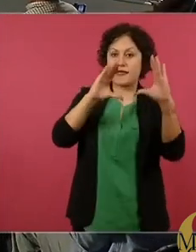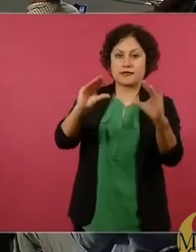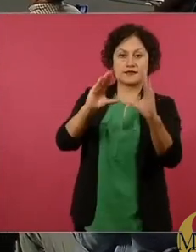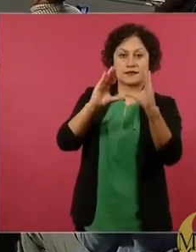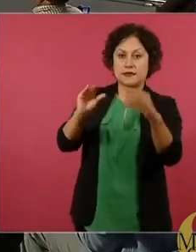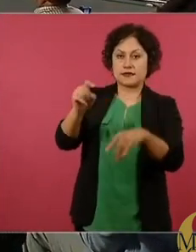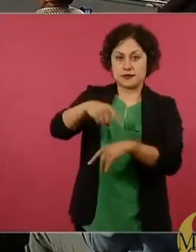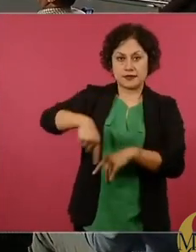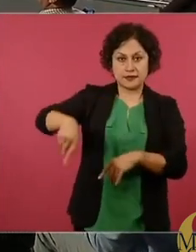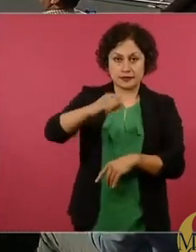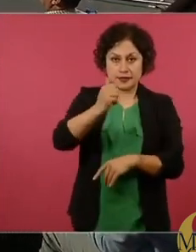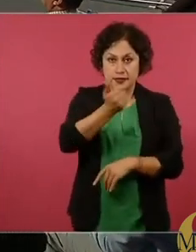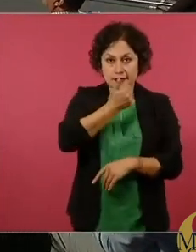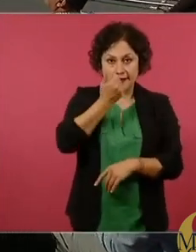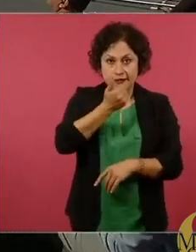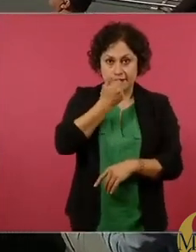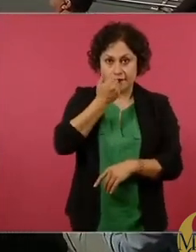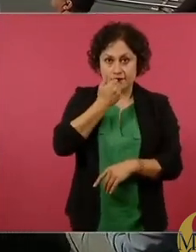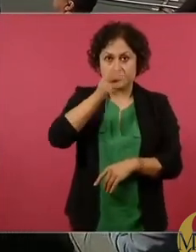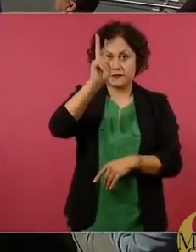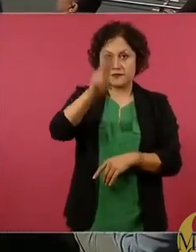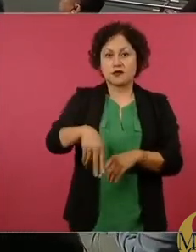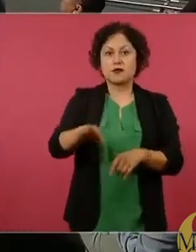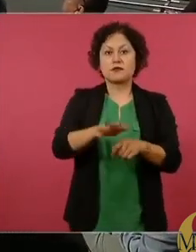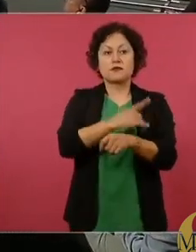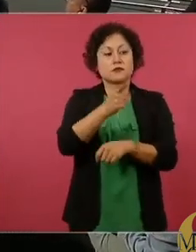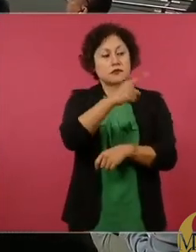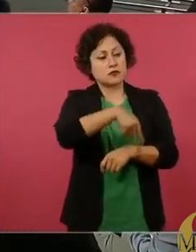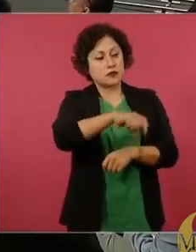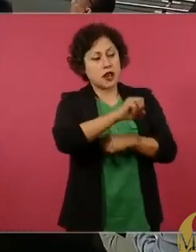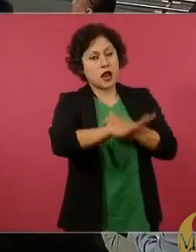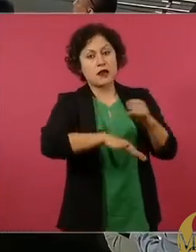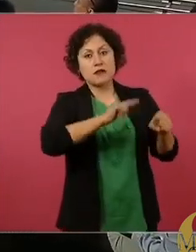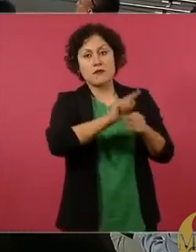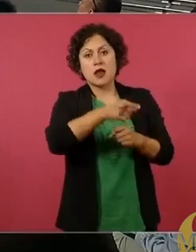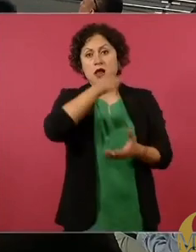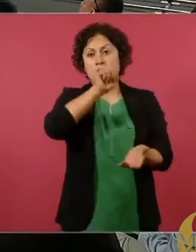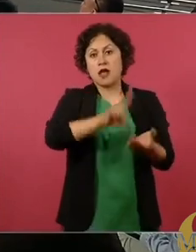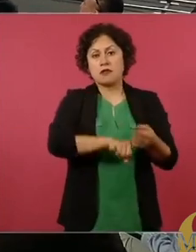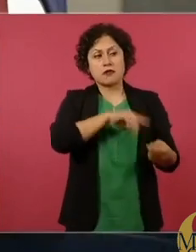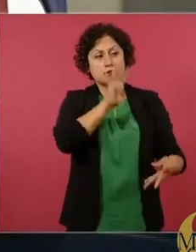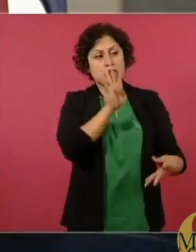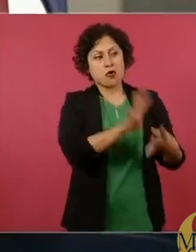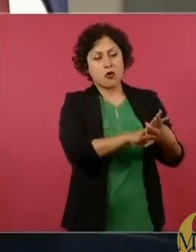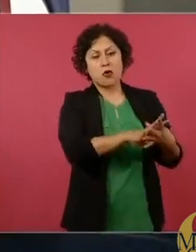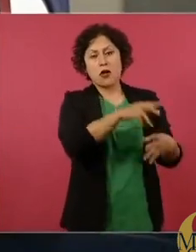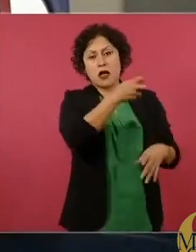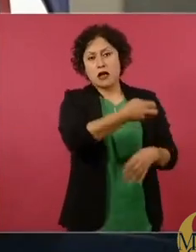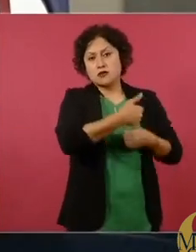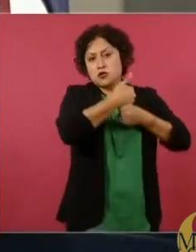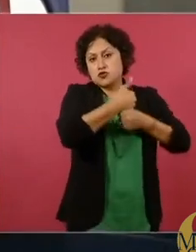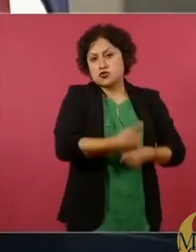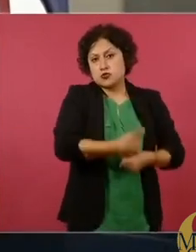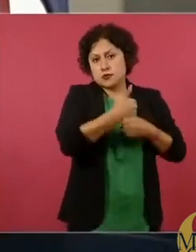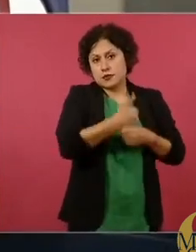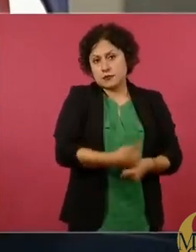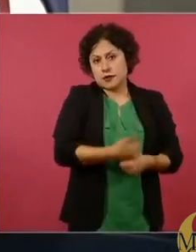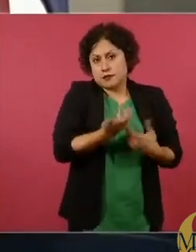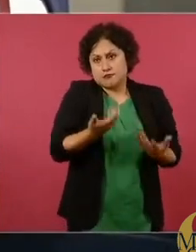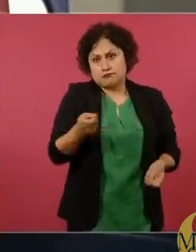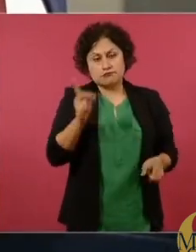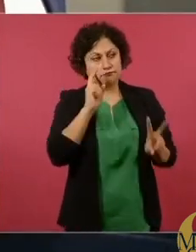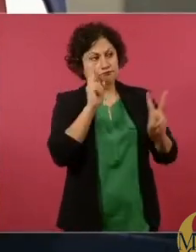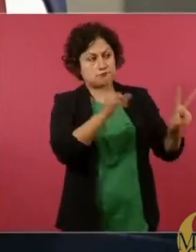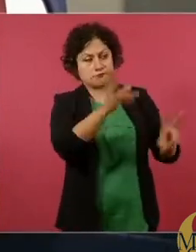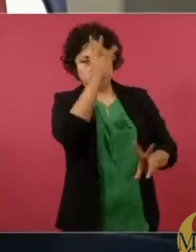tienen estereotipias porque están encerrados y están sufriendo, pero todo eso hay que aprenderlo, todo eso es parte de la